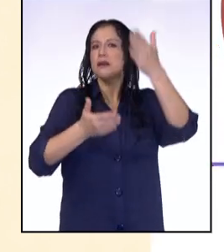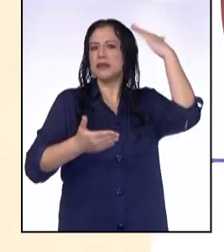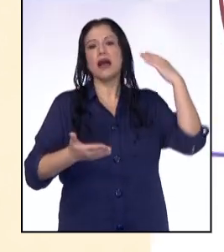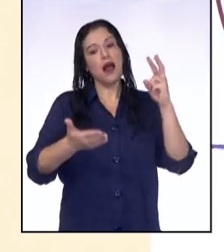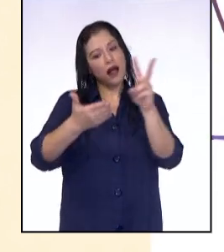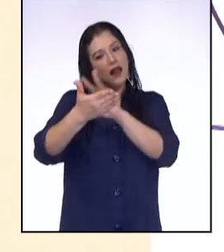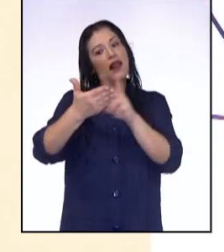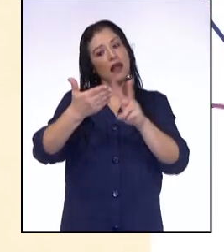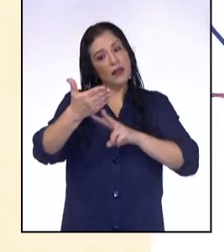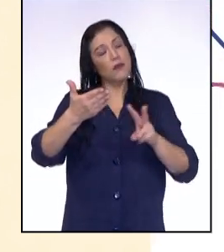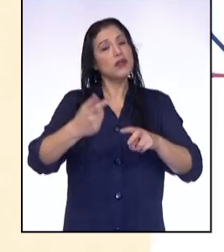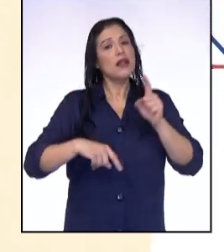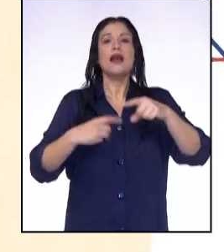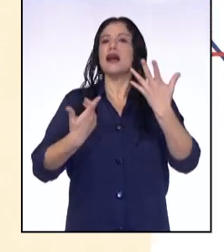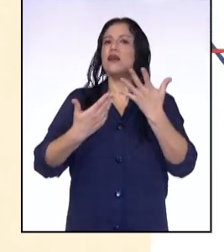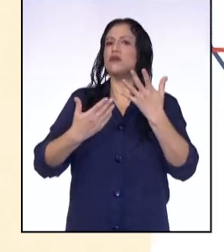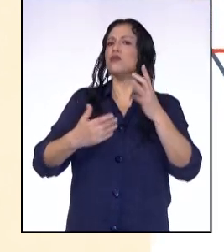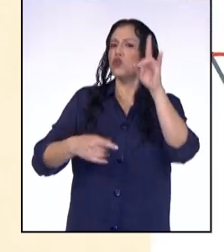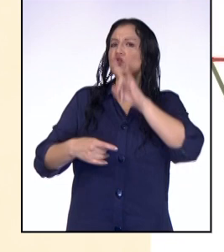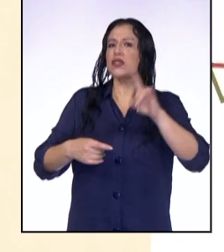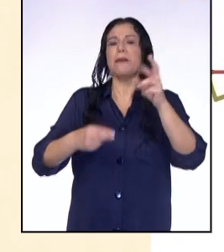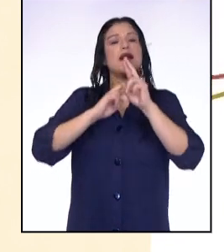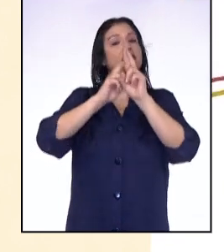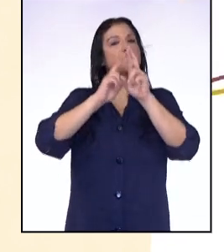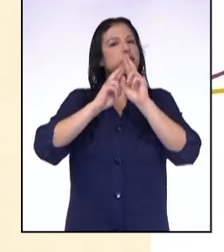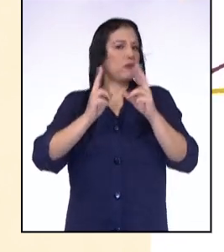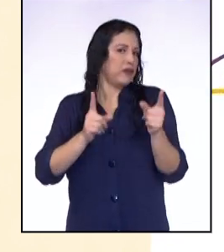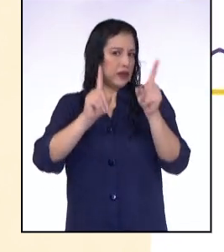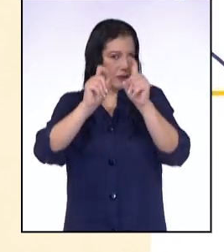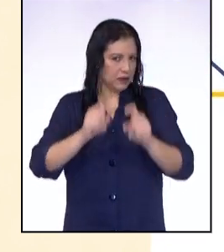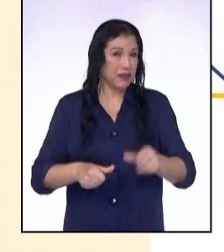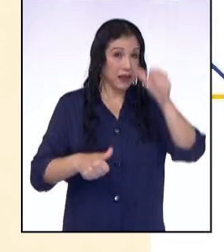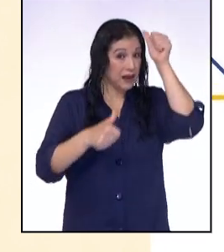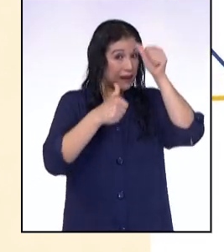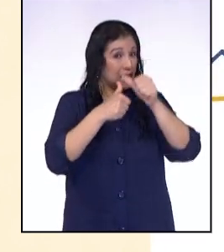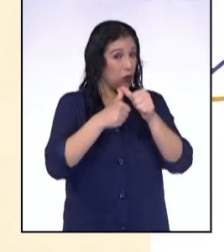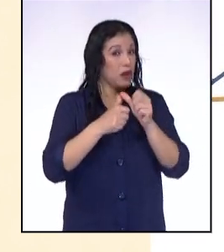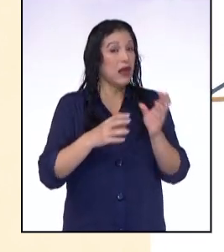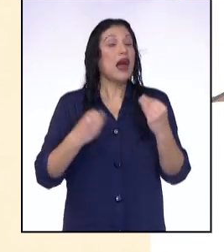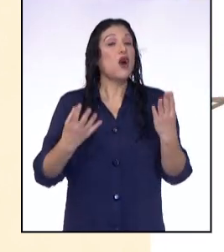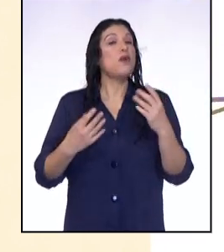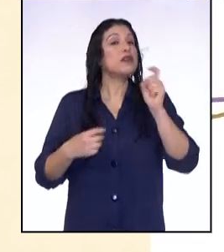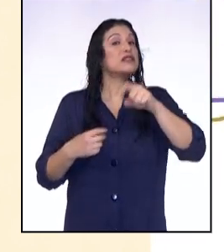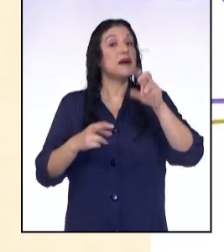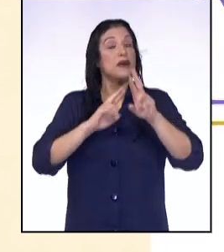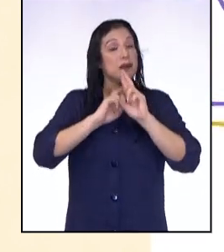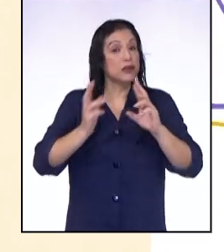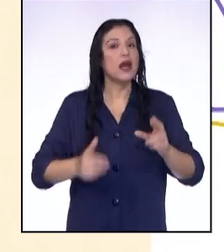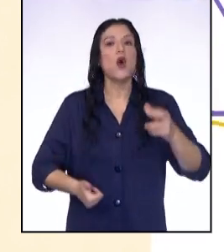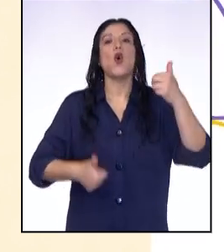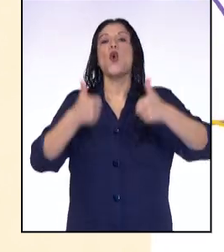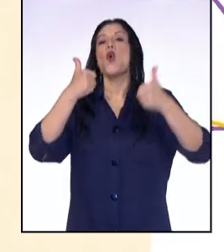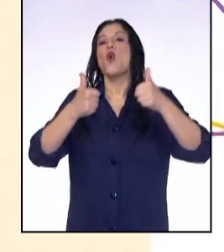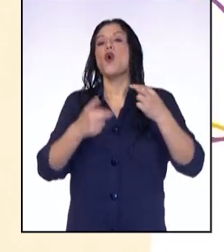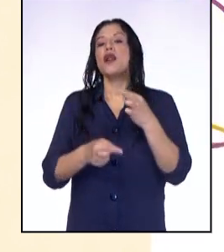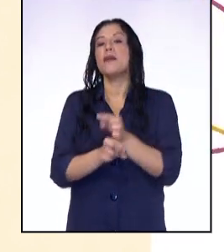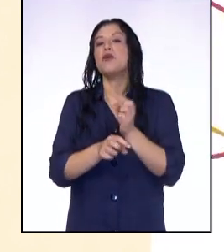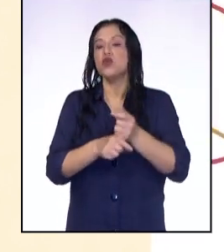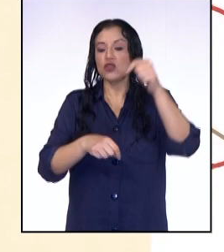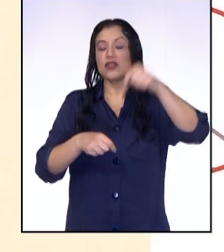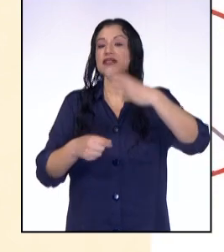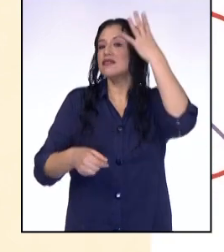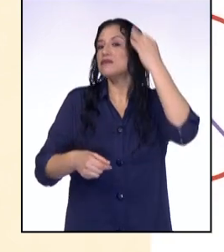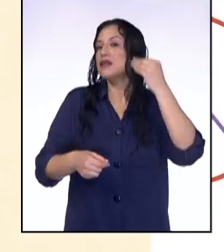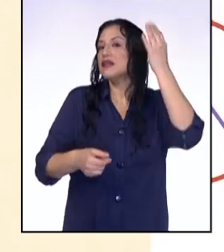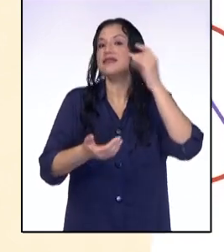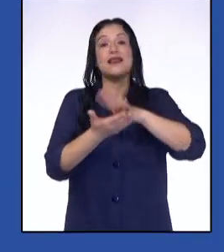textos que nos sirvieron para responder. Ustedes en sus casas, ¿recuerdan cómo debíamos responder? ¿Cuál era el producto de esta experiencia